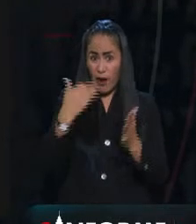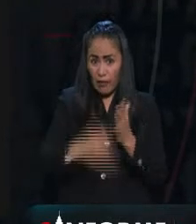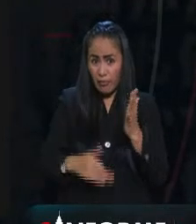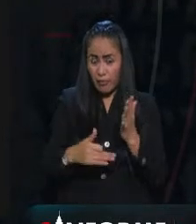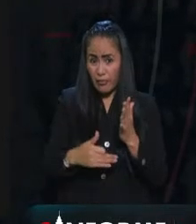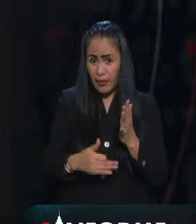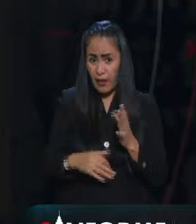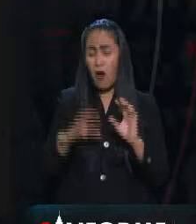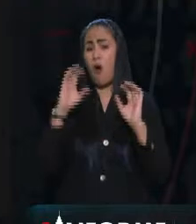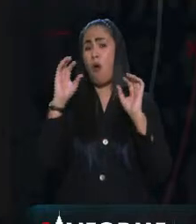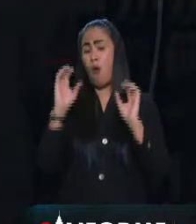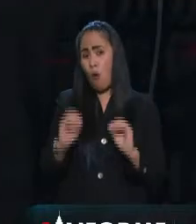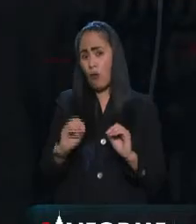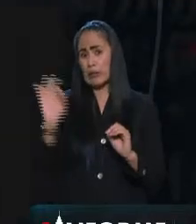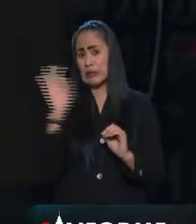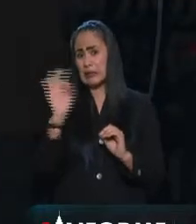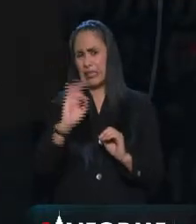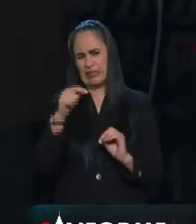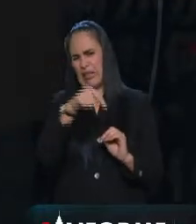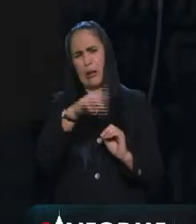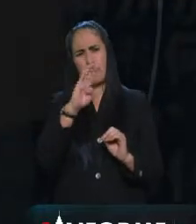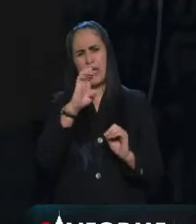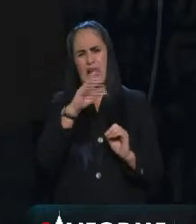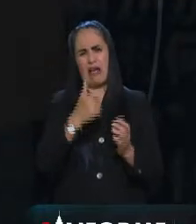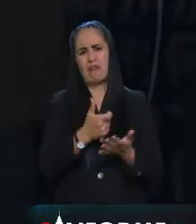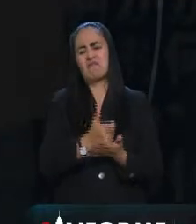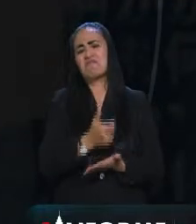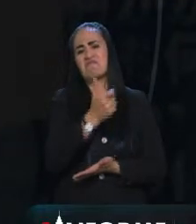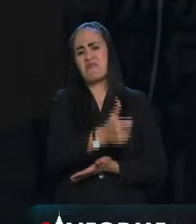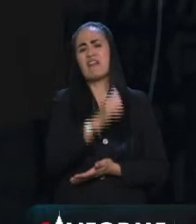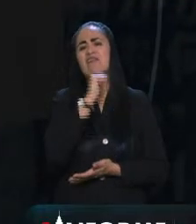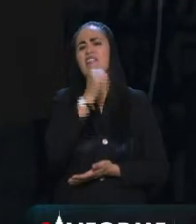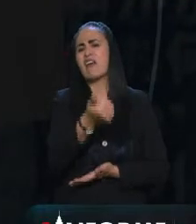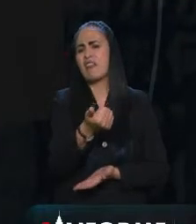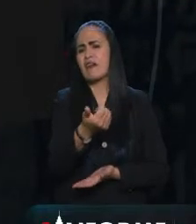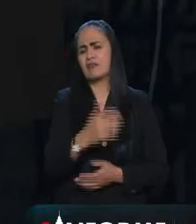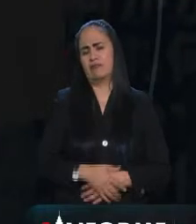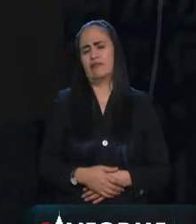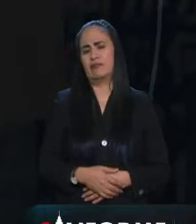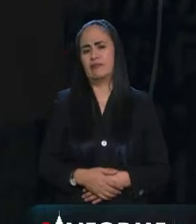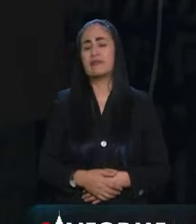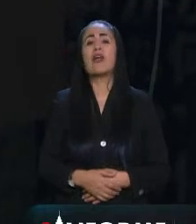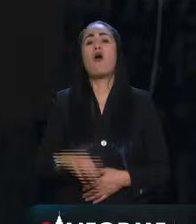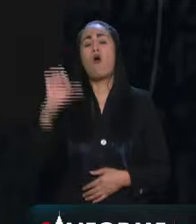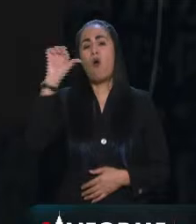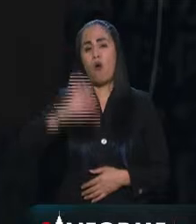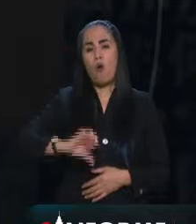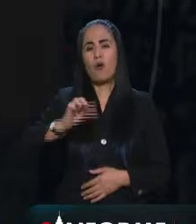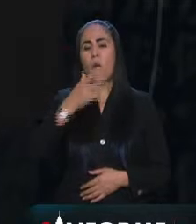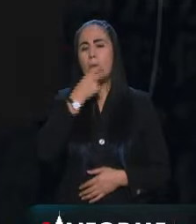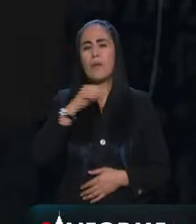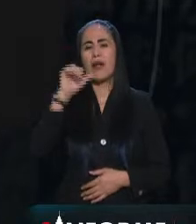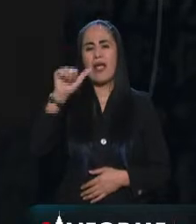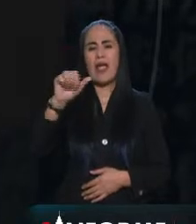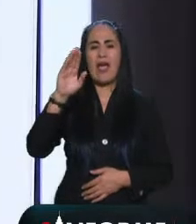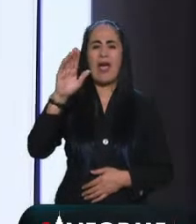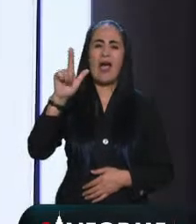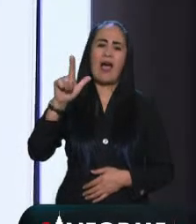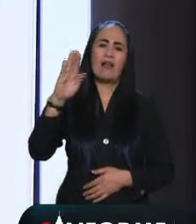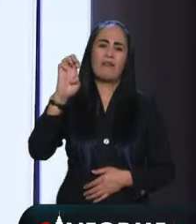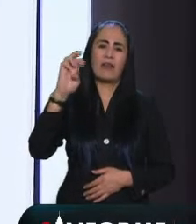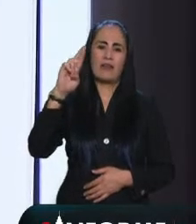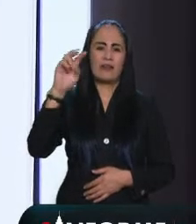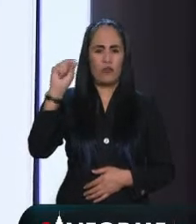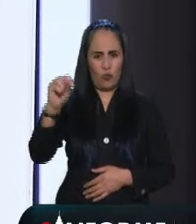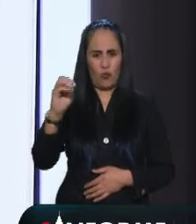estudiante entonces no merece una beca y pues bueno está con nosotros Alberto Escorcia nuestro querido Alberto Escorcia analista de